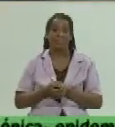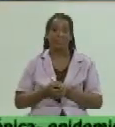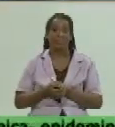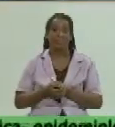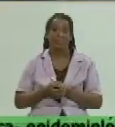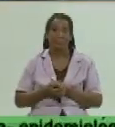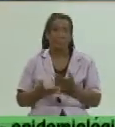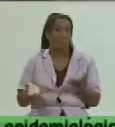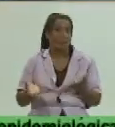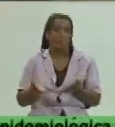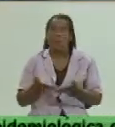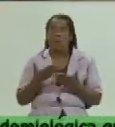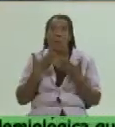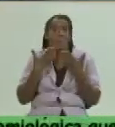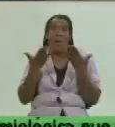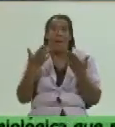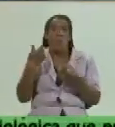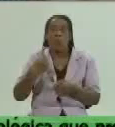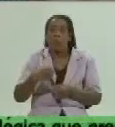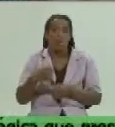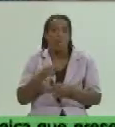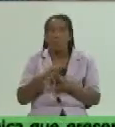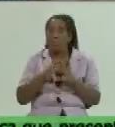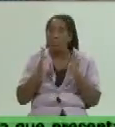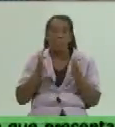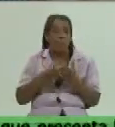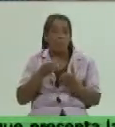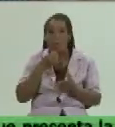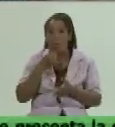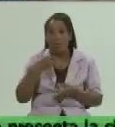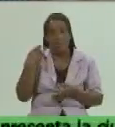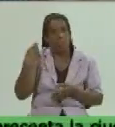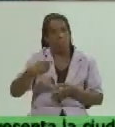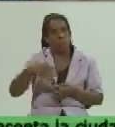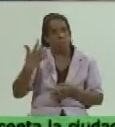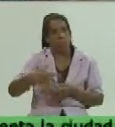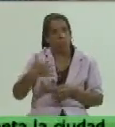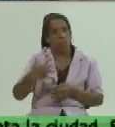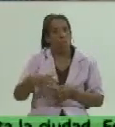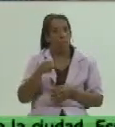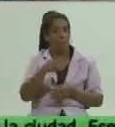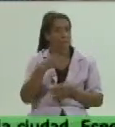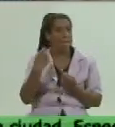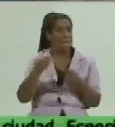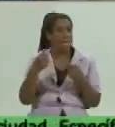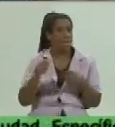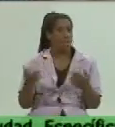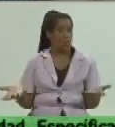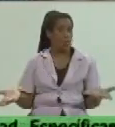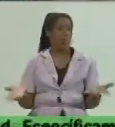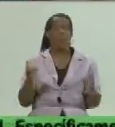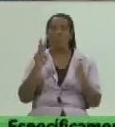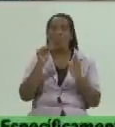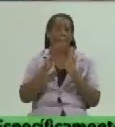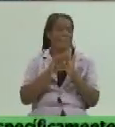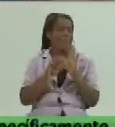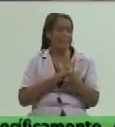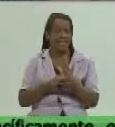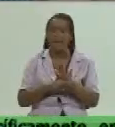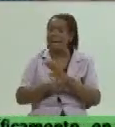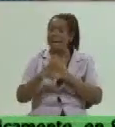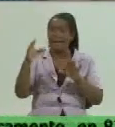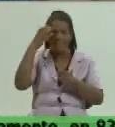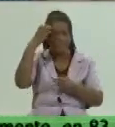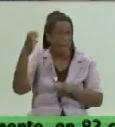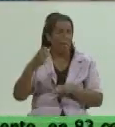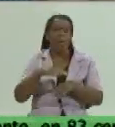sería lo más justo porque no es todo el mundo que puede comprar la carne como la estaban vendiendo ellos todas las medidas que se tome que tome el Estado es por